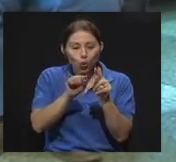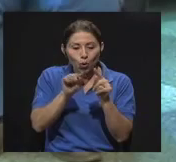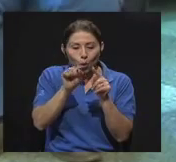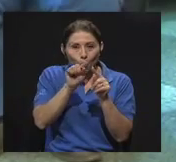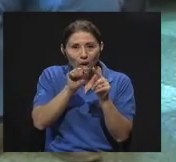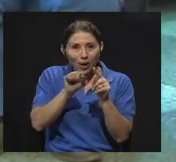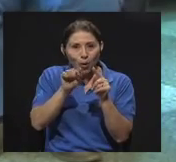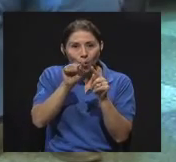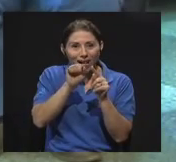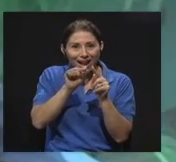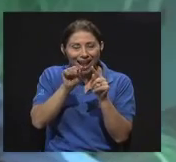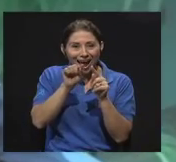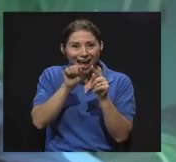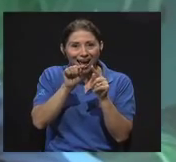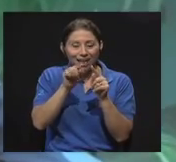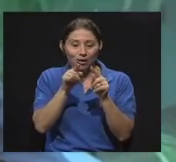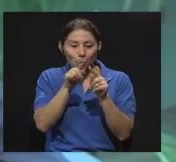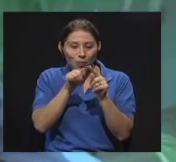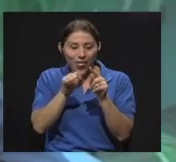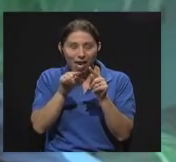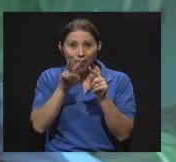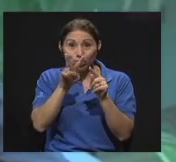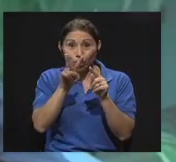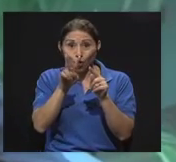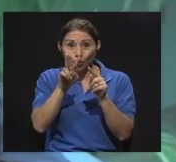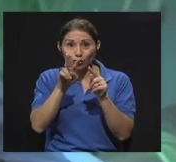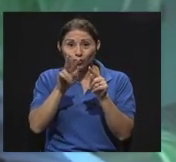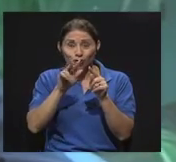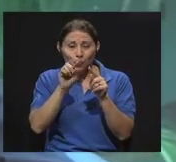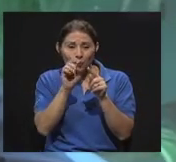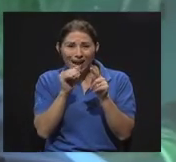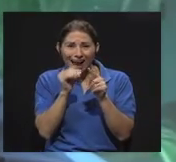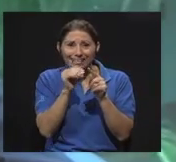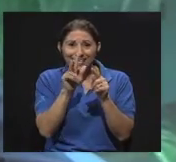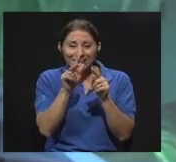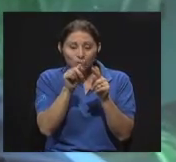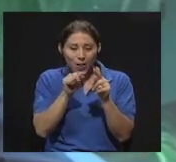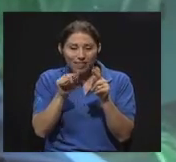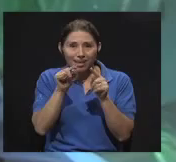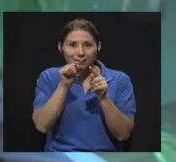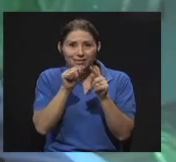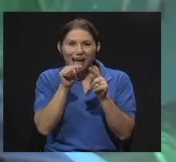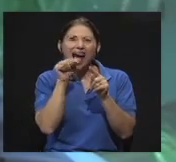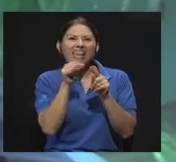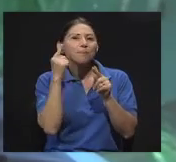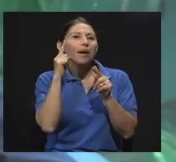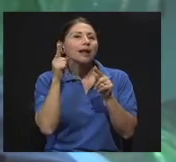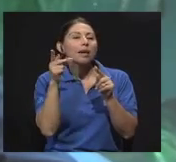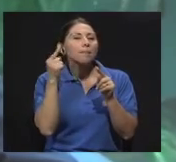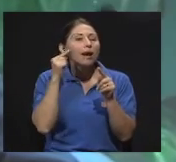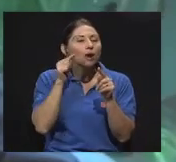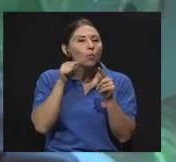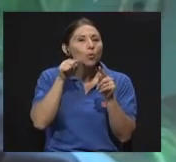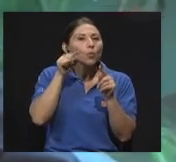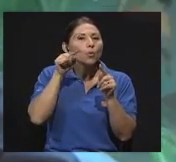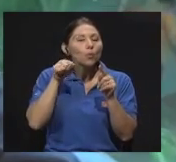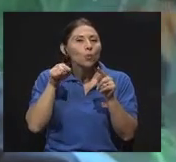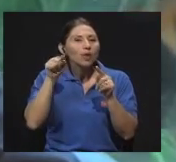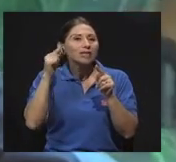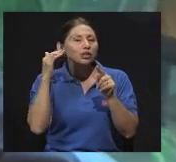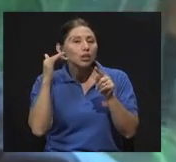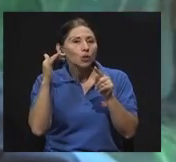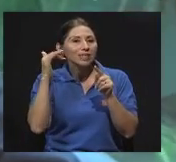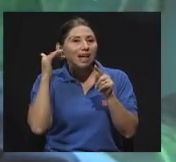es un caracolito que da dos vueltas y tres cuartos y sirve como para sintonizar los sonidos, sintoniza los sonidos y